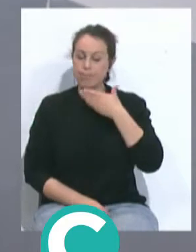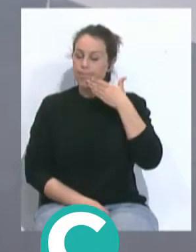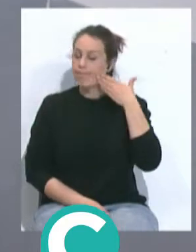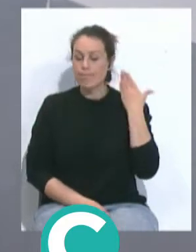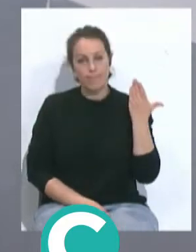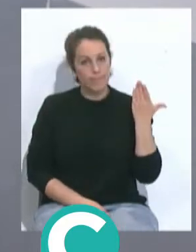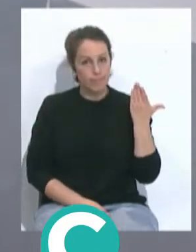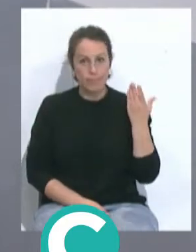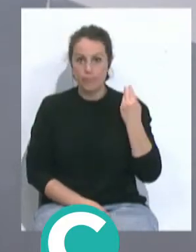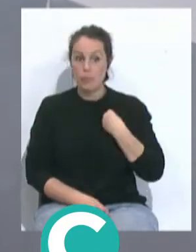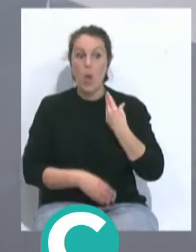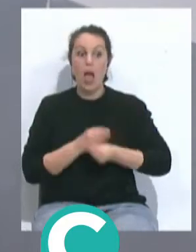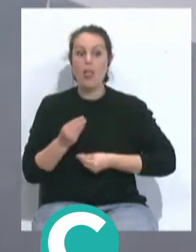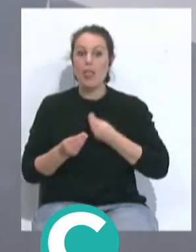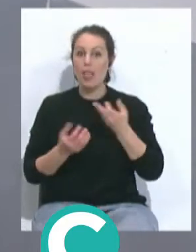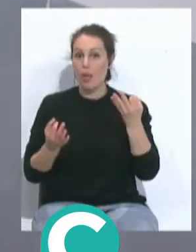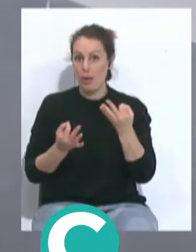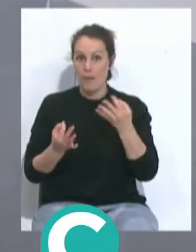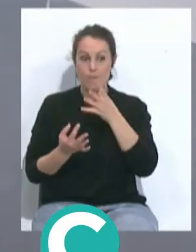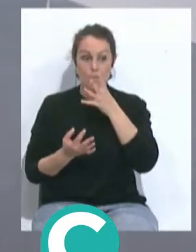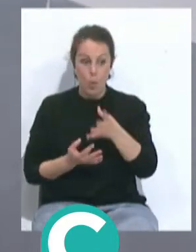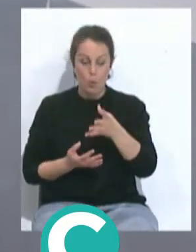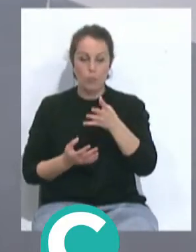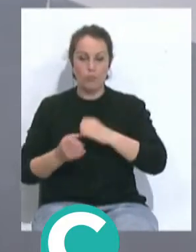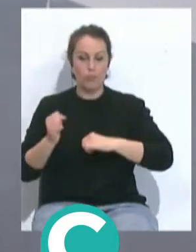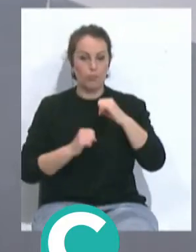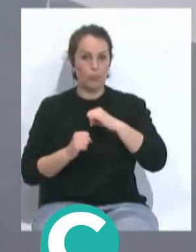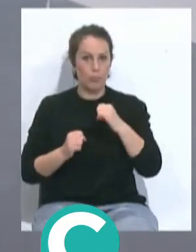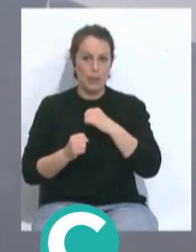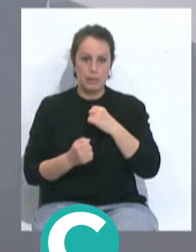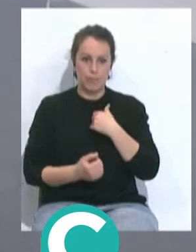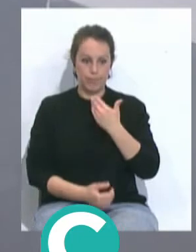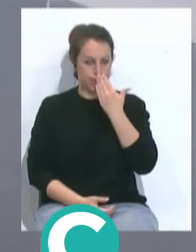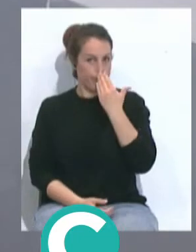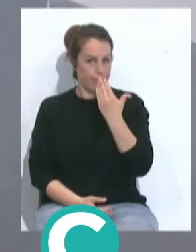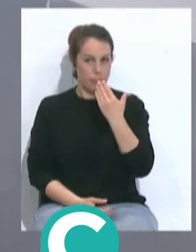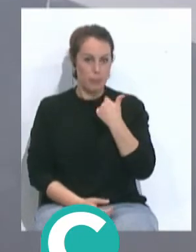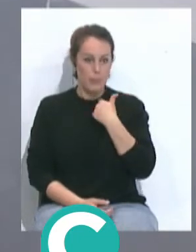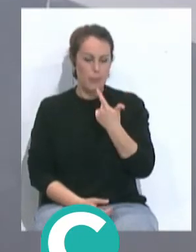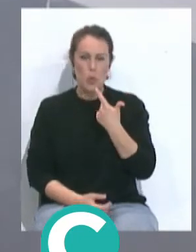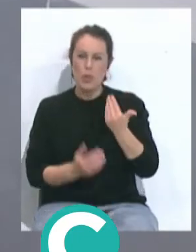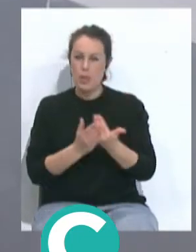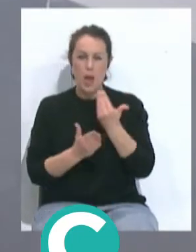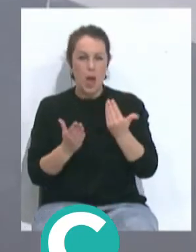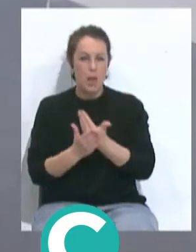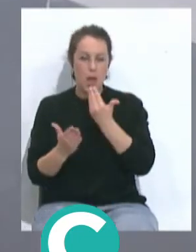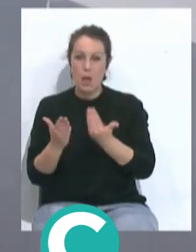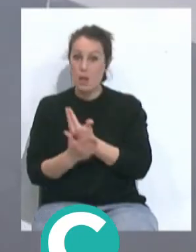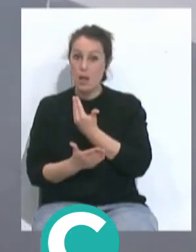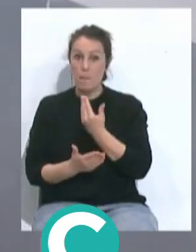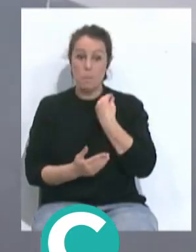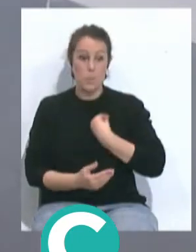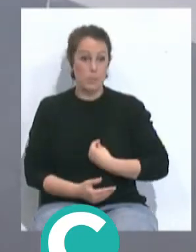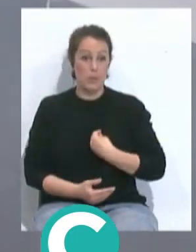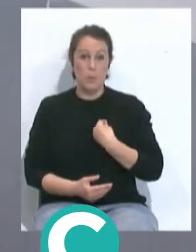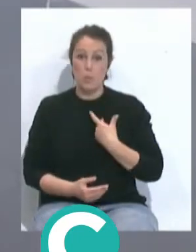lo que se está haciendo porque se está compitiendo de tú a tú, como decimos cada día, con